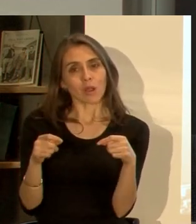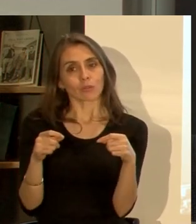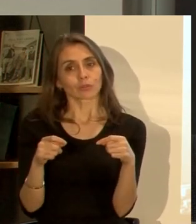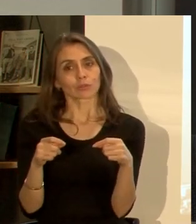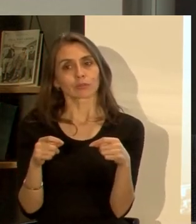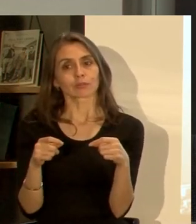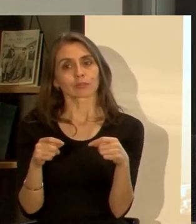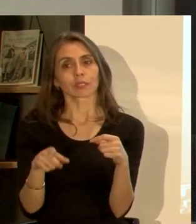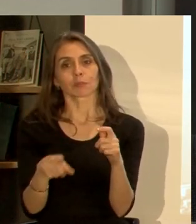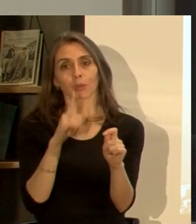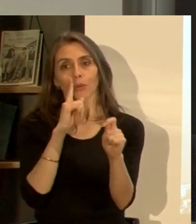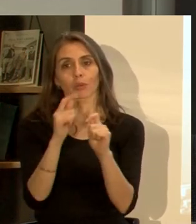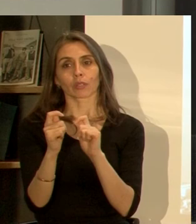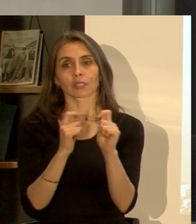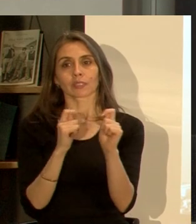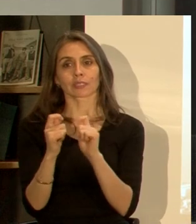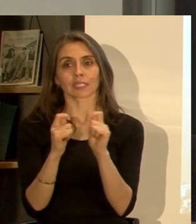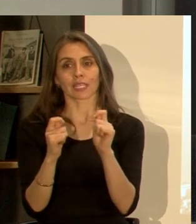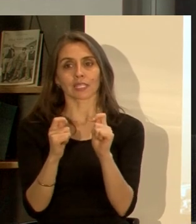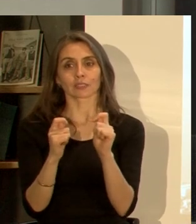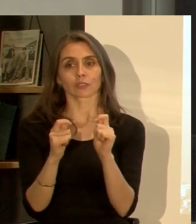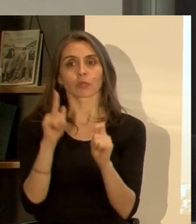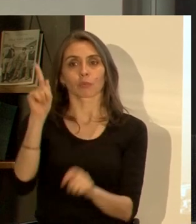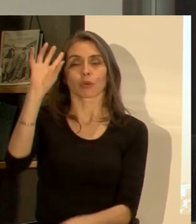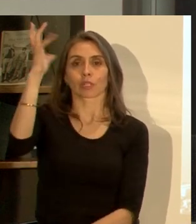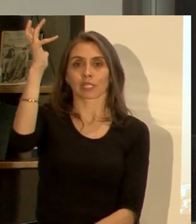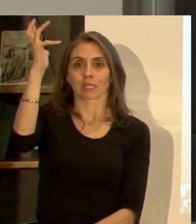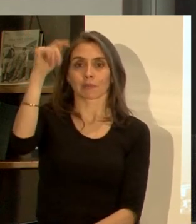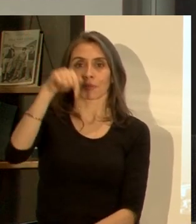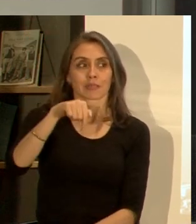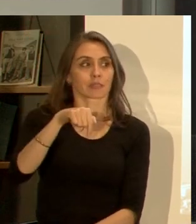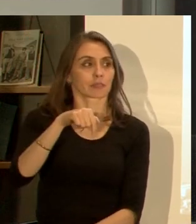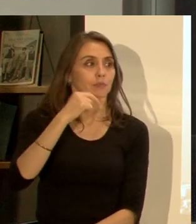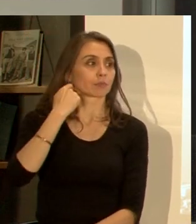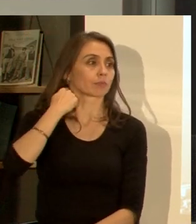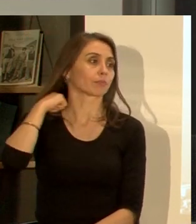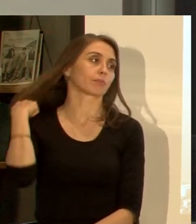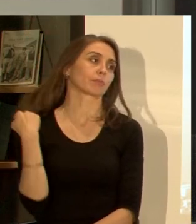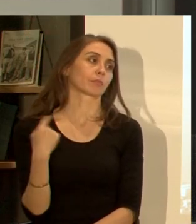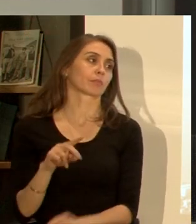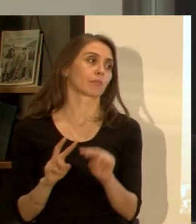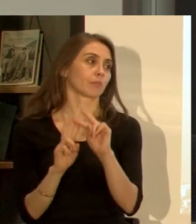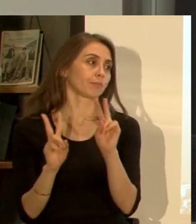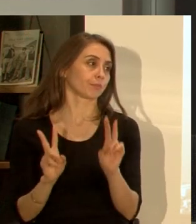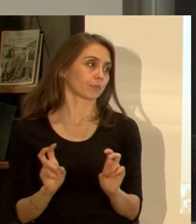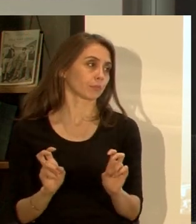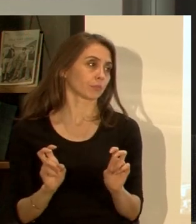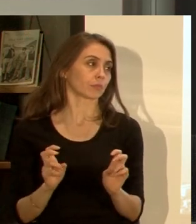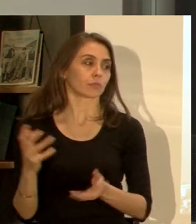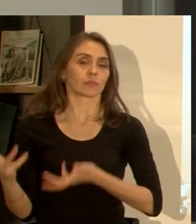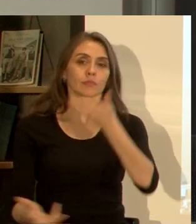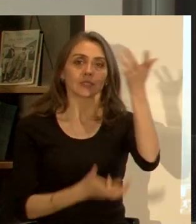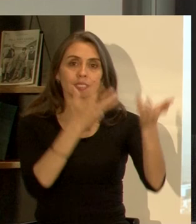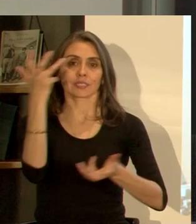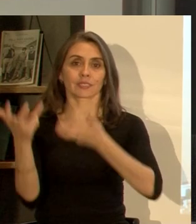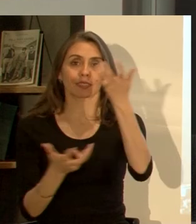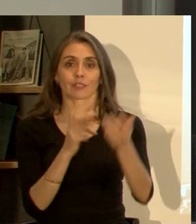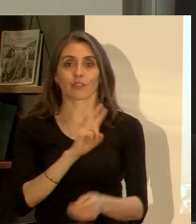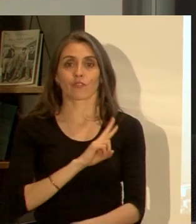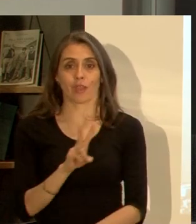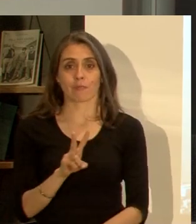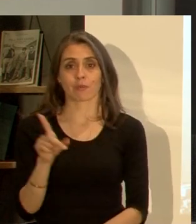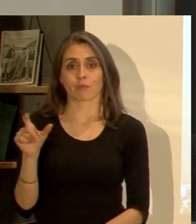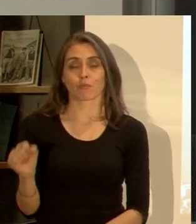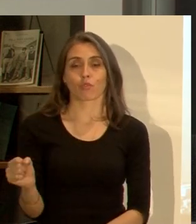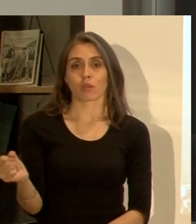ante los riesgos de condición ambiental en específico el tema del incendio me gustaría si